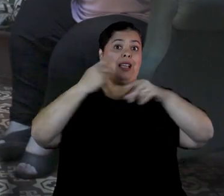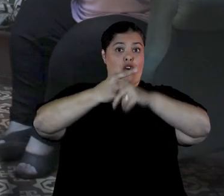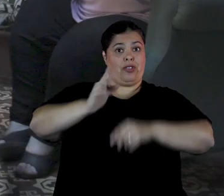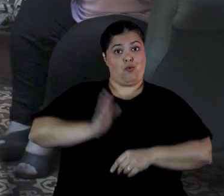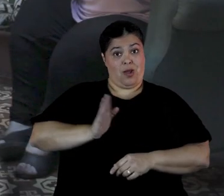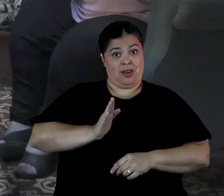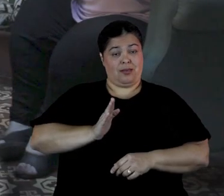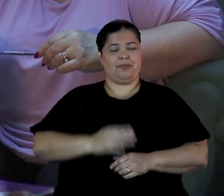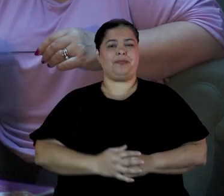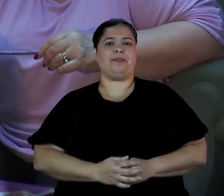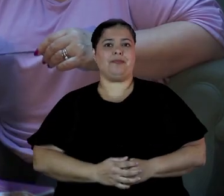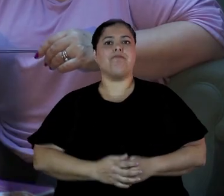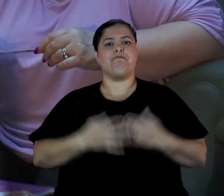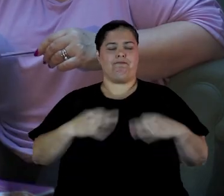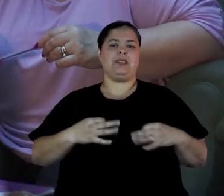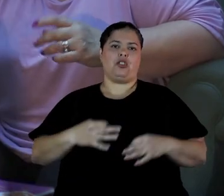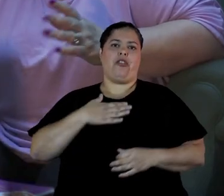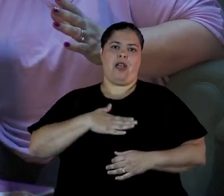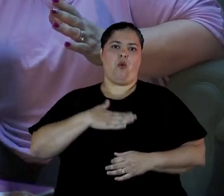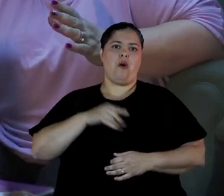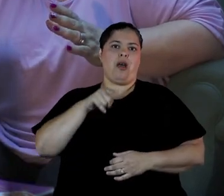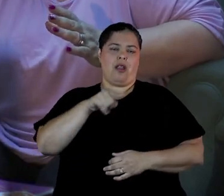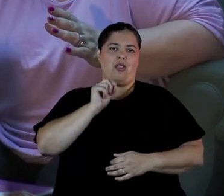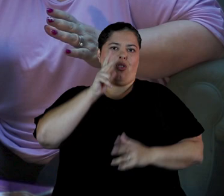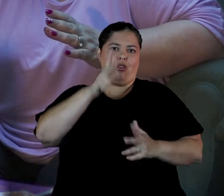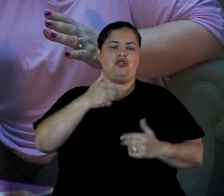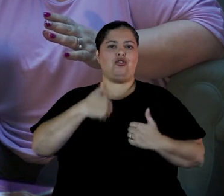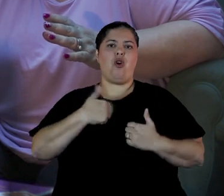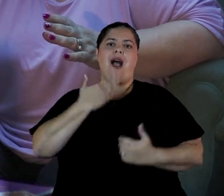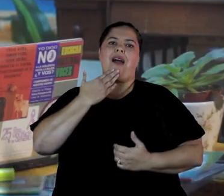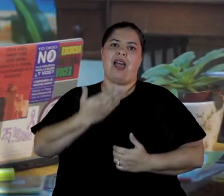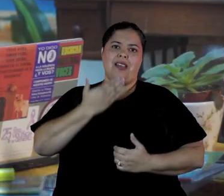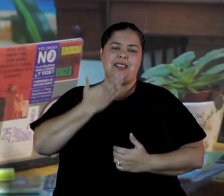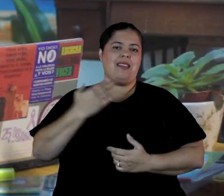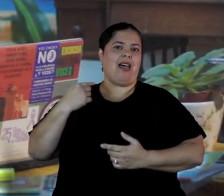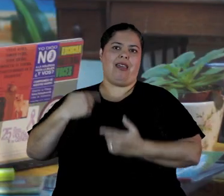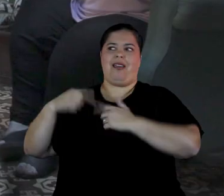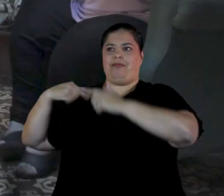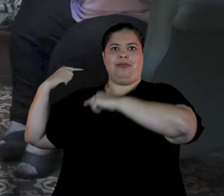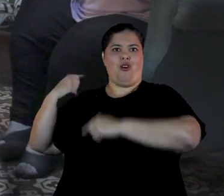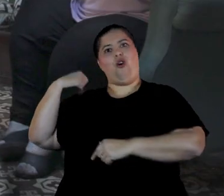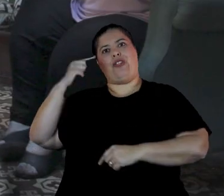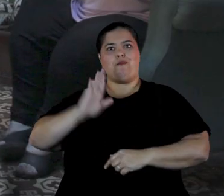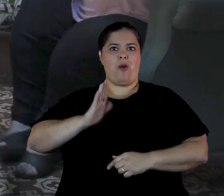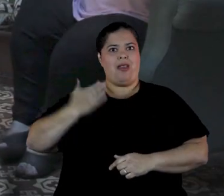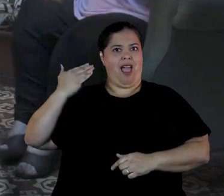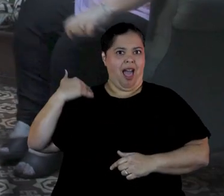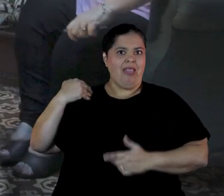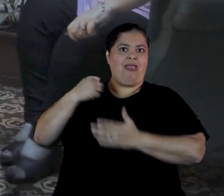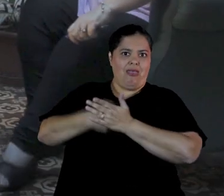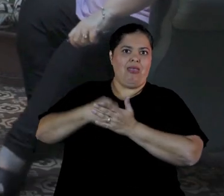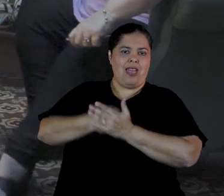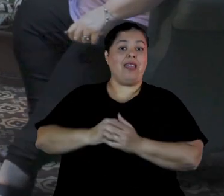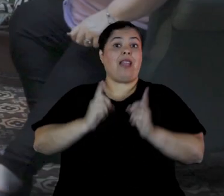Totalmente de acuerdo, es así. Agradecida yo de mis antecesoras, ¿no? Igual que hoy por hoy, yo agradecida